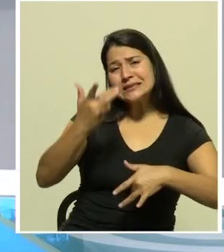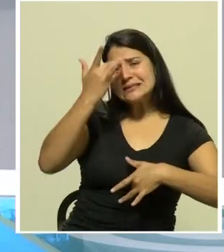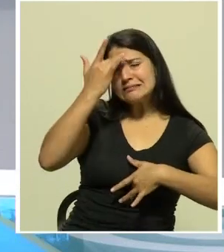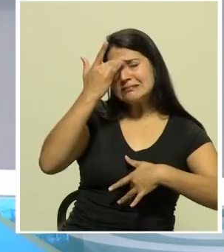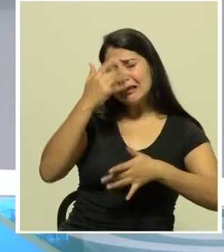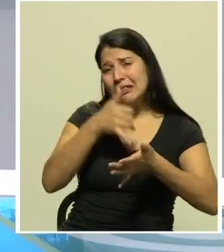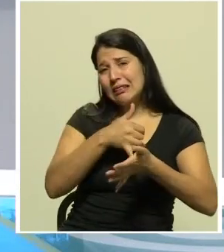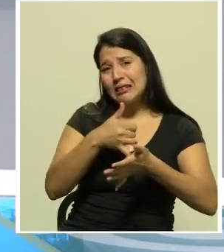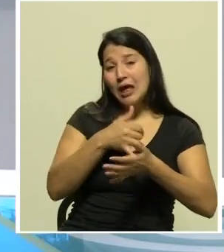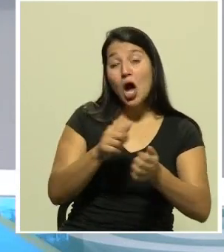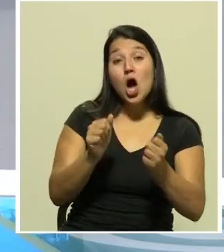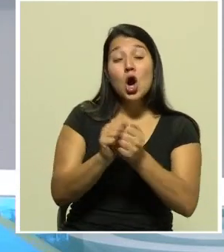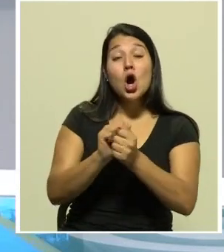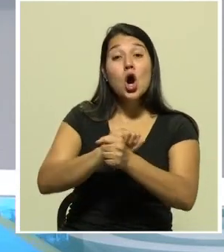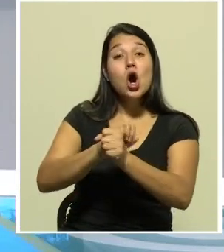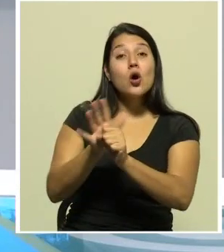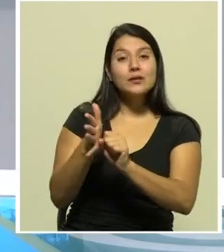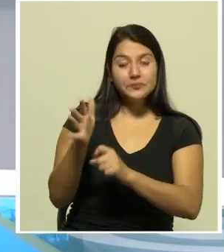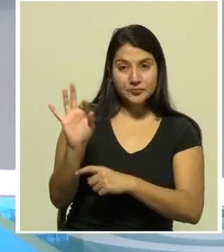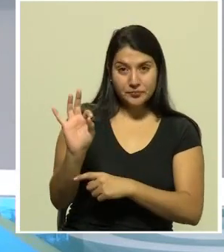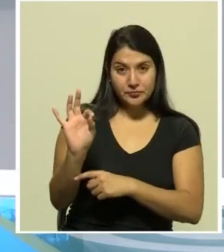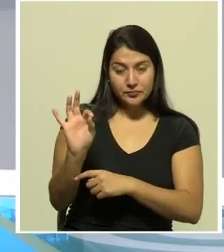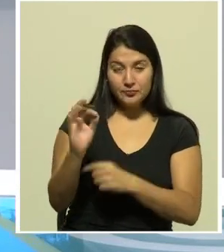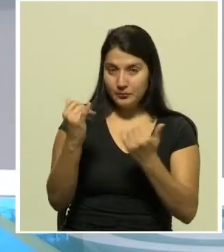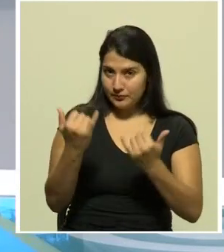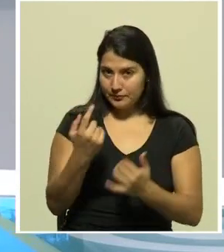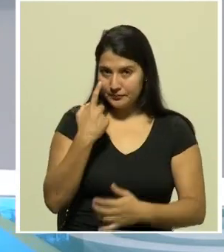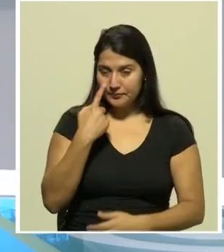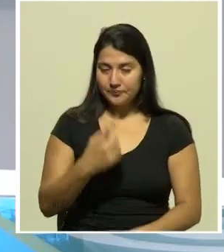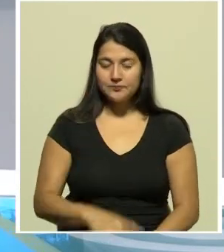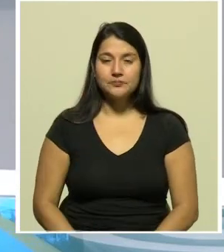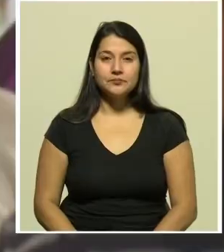de COVID-19 veamos